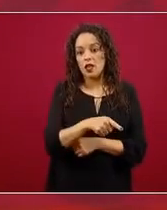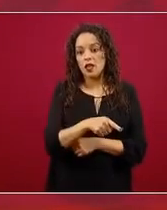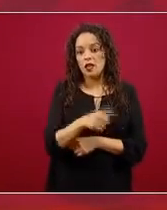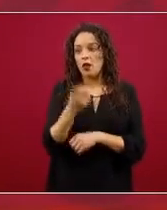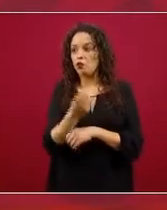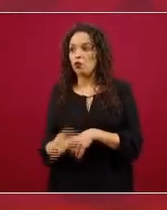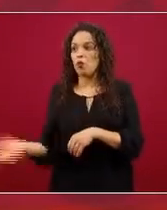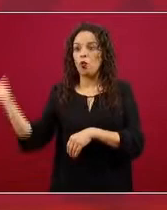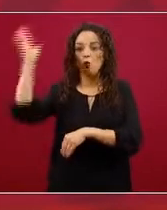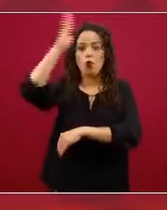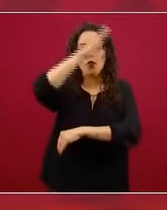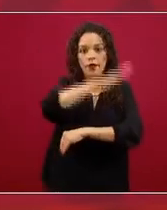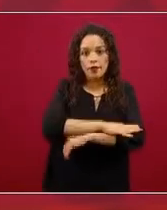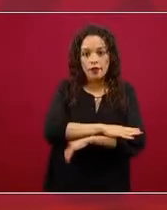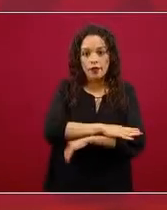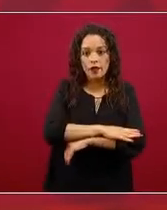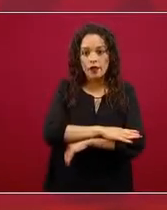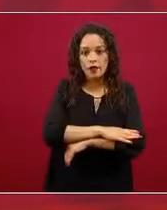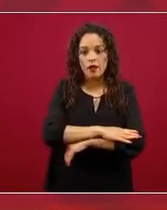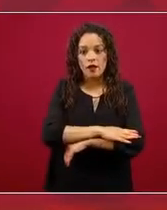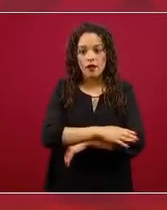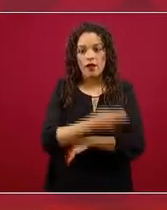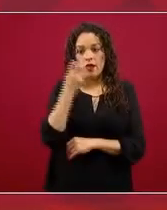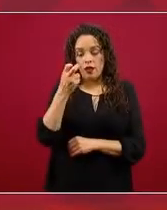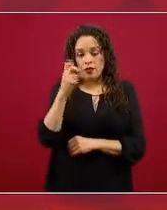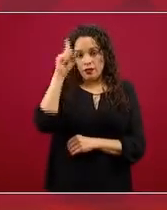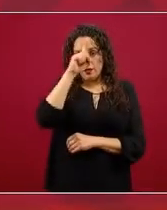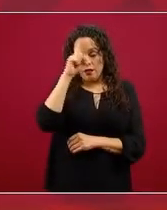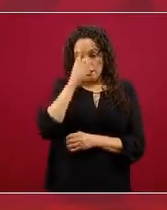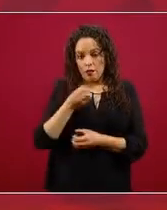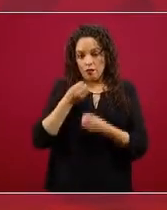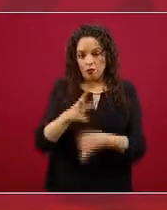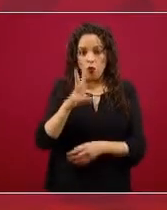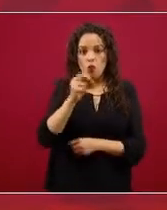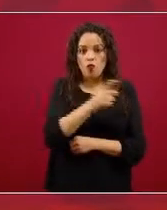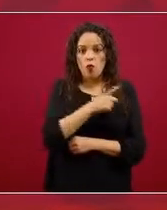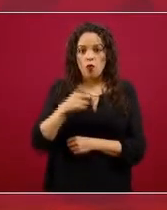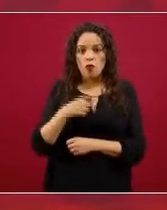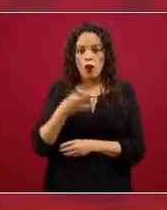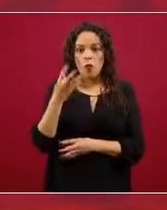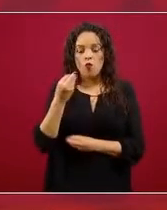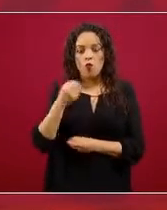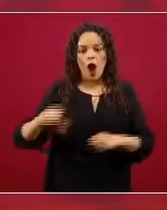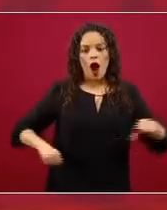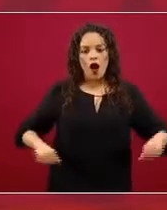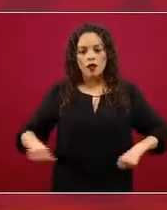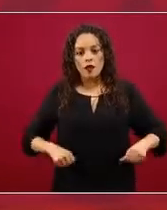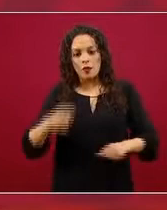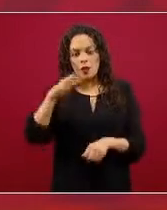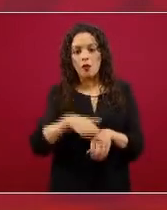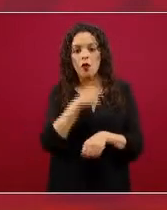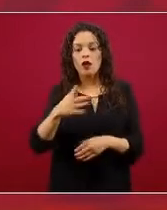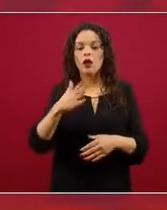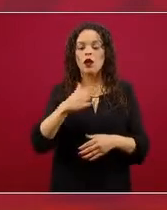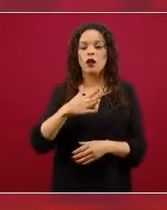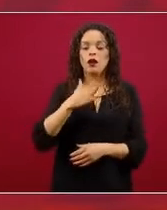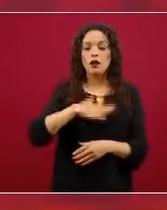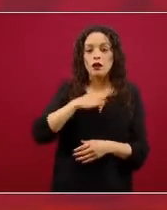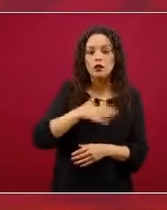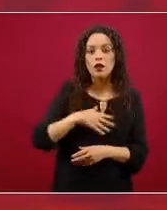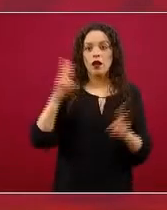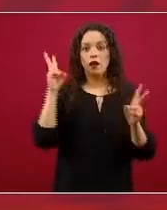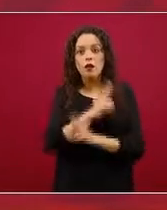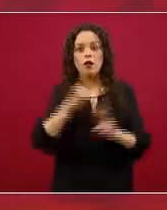largo del día, aquí es una recomendación específica para evitar que con la inspiración intensa